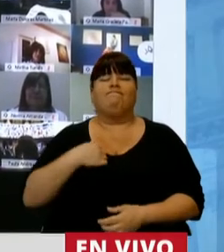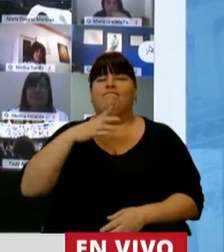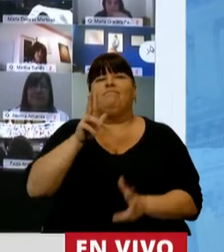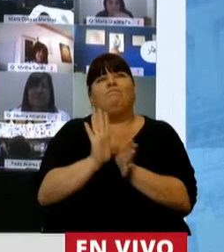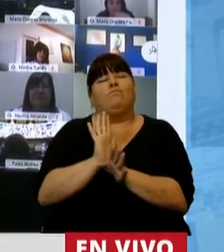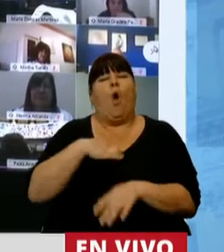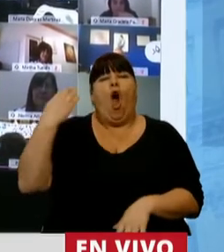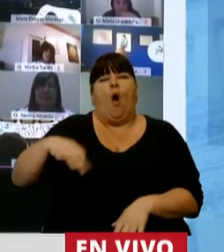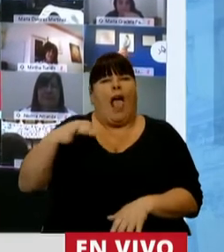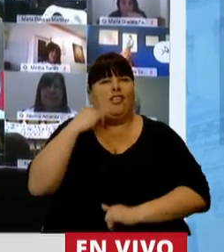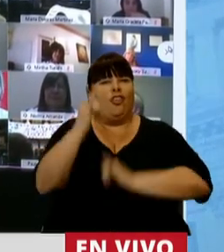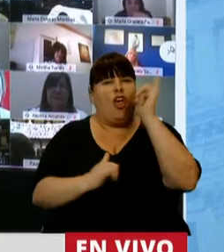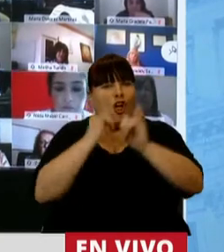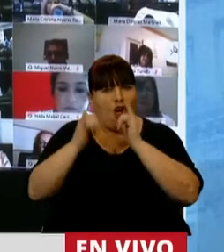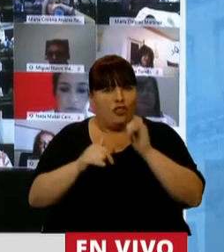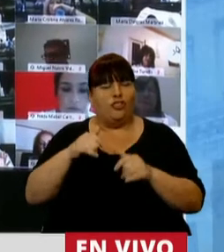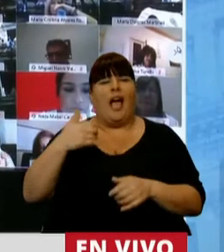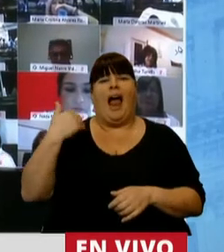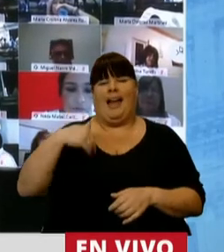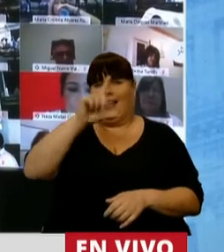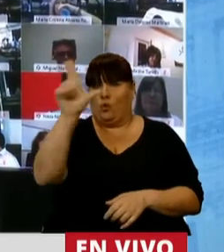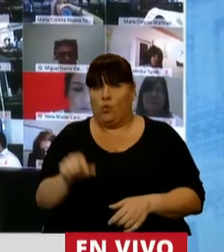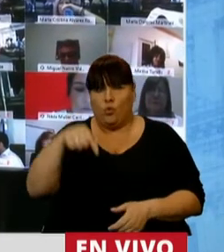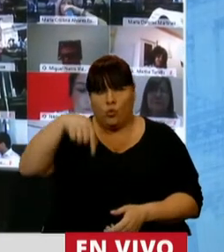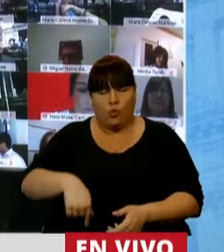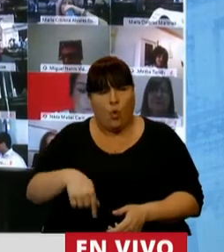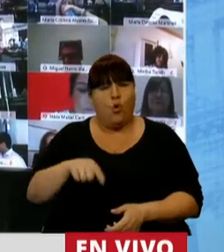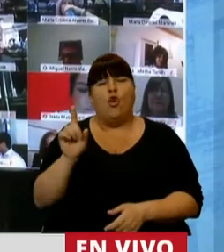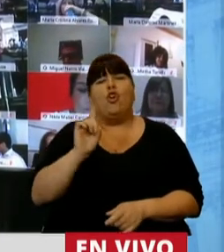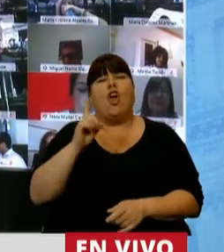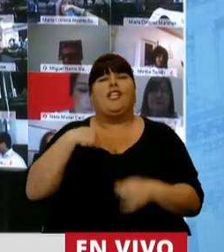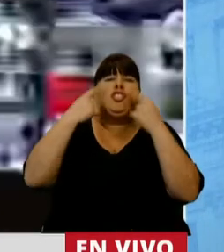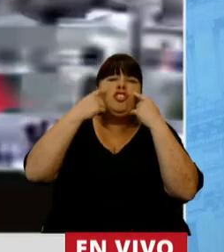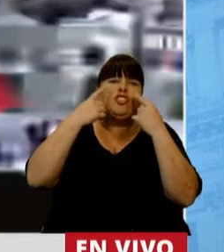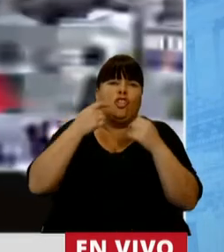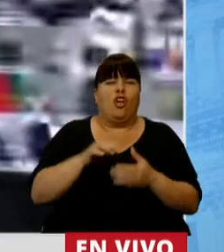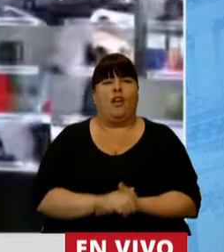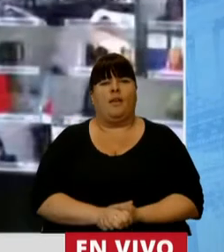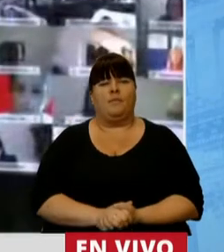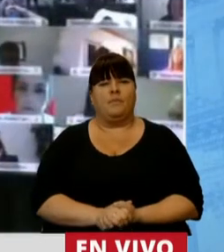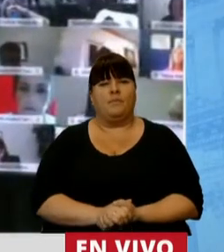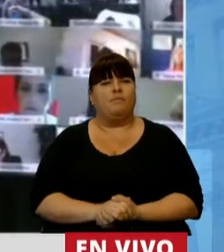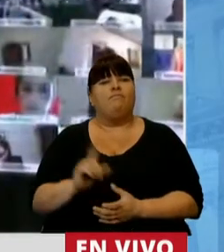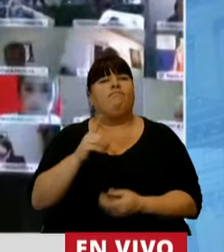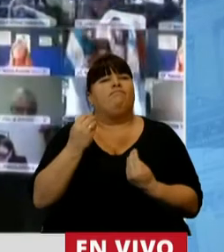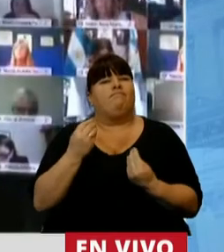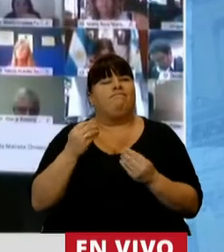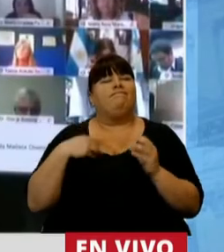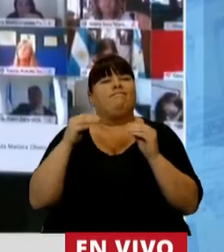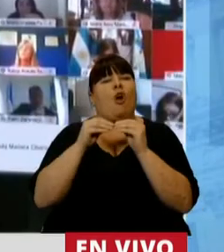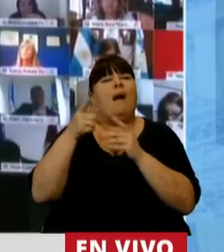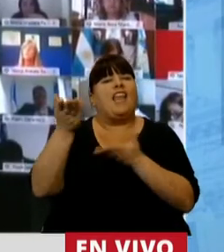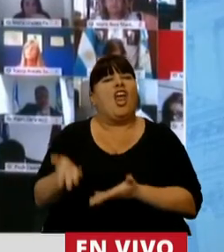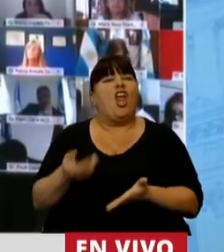deber de contarles que en este extremo sur del continente no estamos llorando a la estadística, sino al compañero